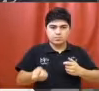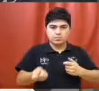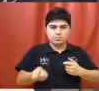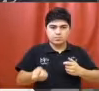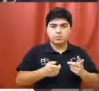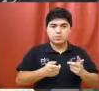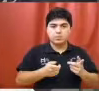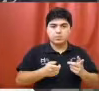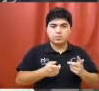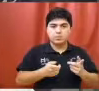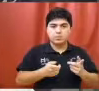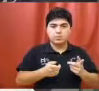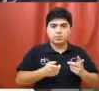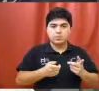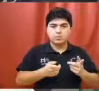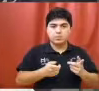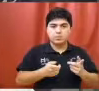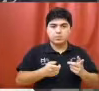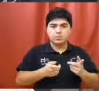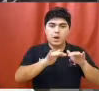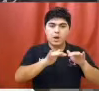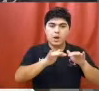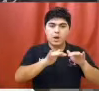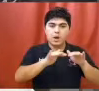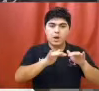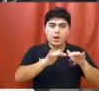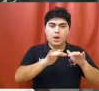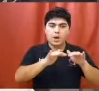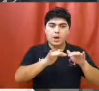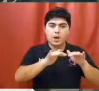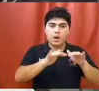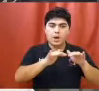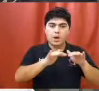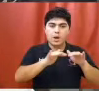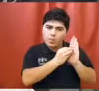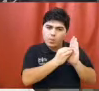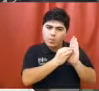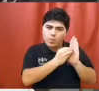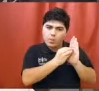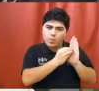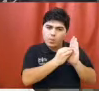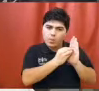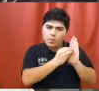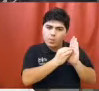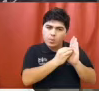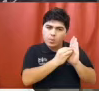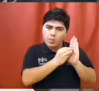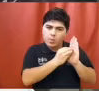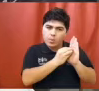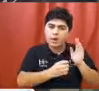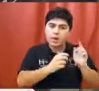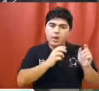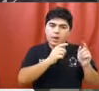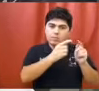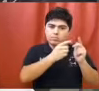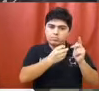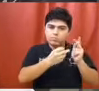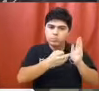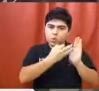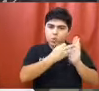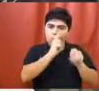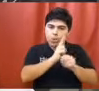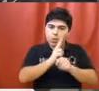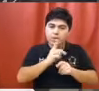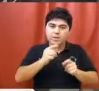Artículo 18. Las actividades nombradas en la presente ordenanza deberán cumplimentar con las medidas de seguridad que se encuentran en la